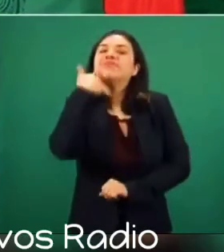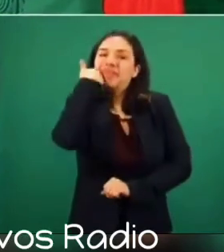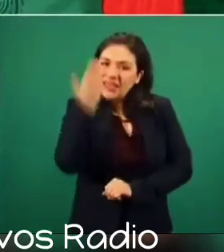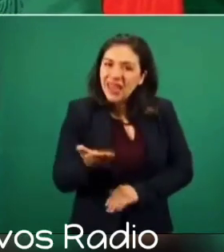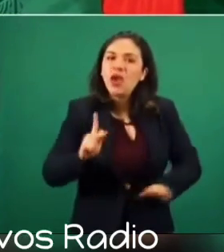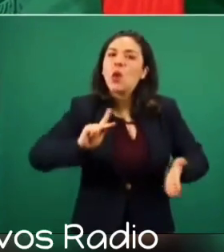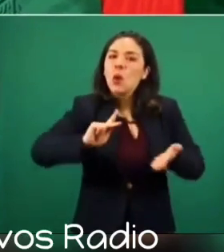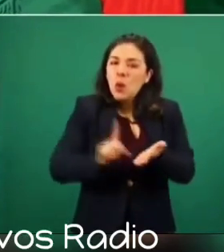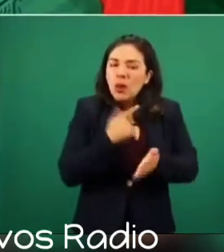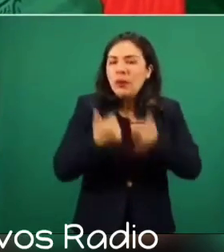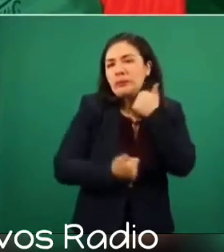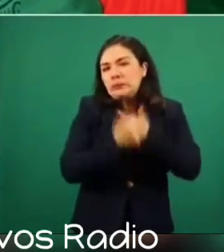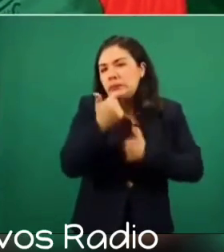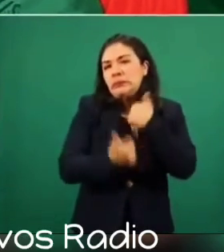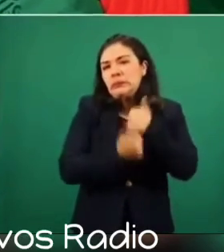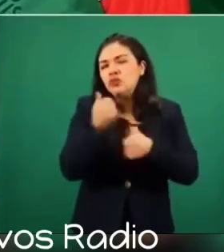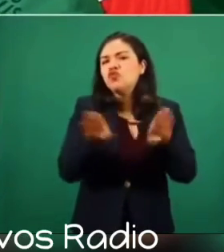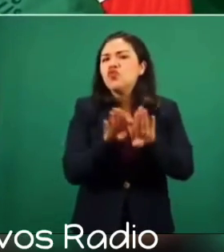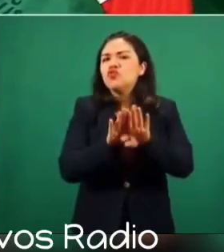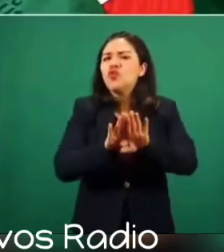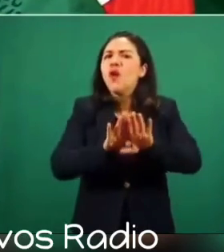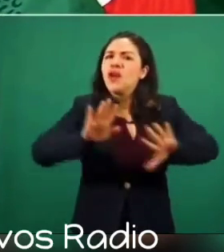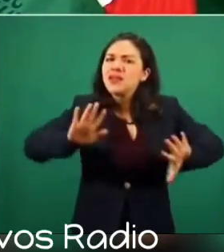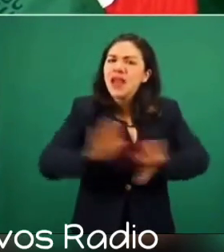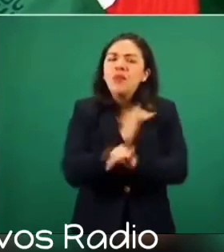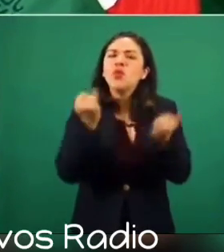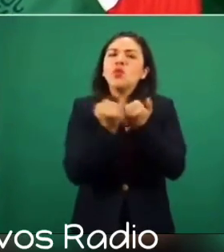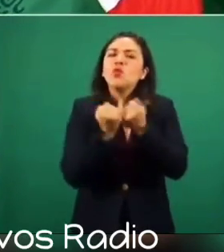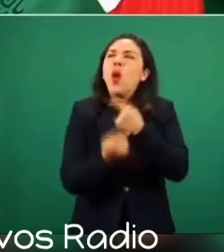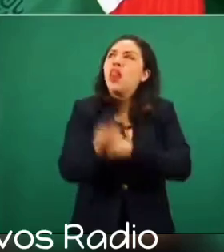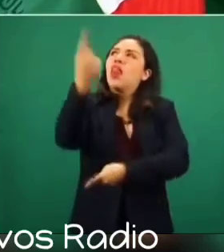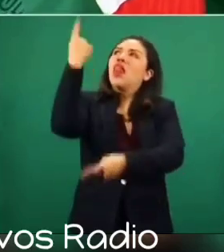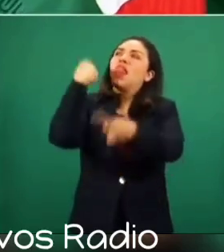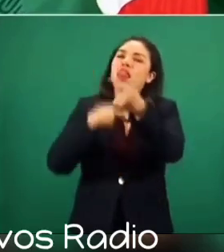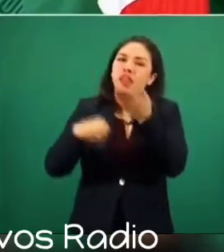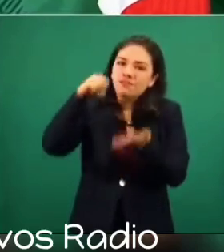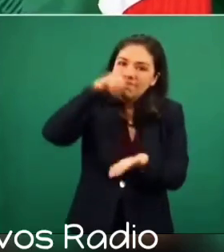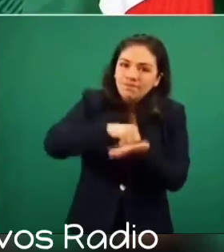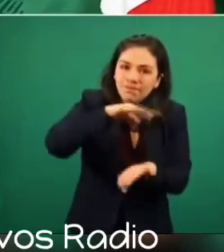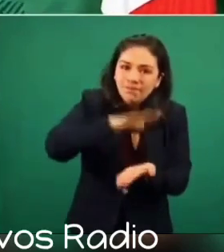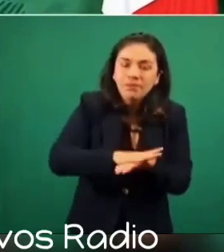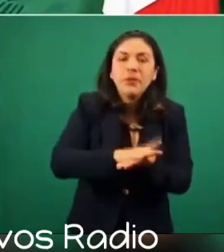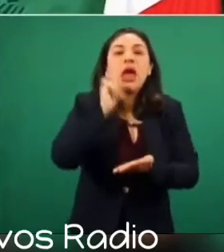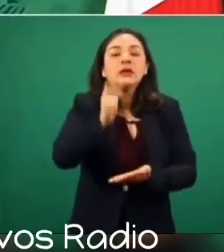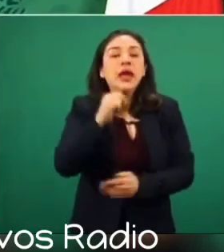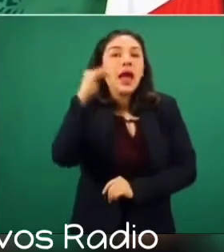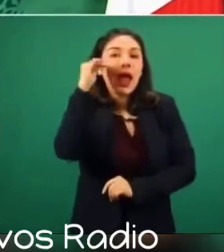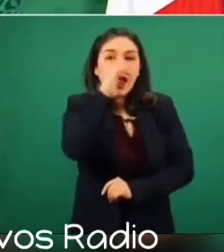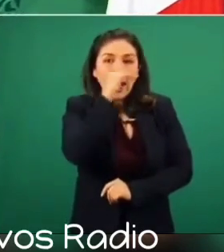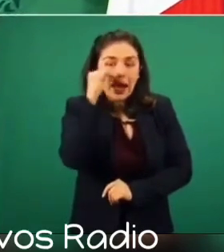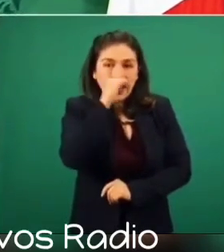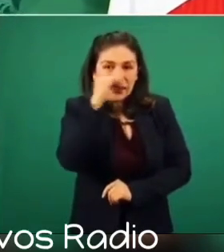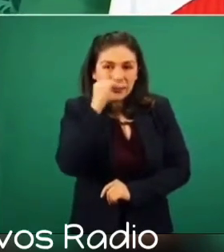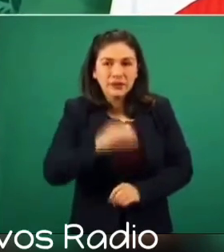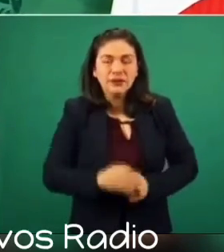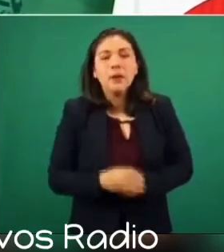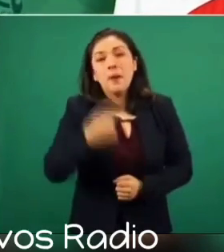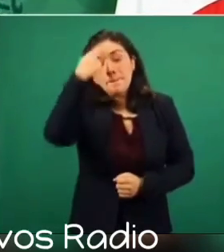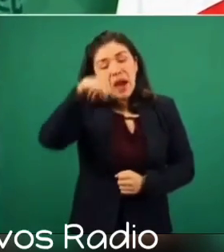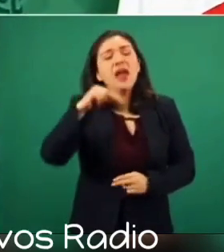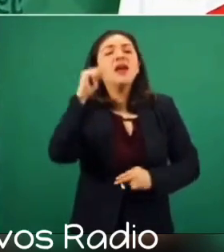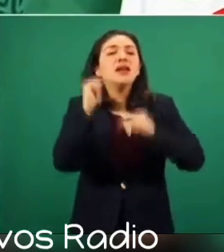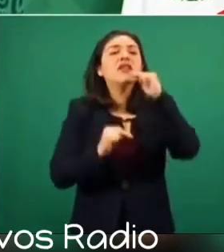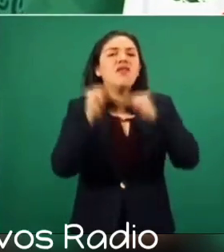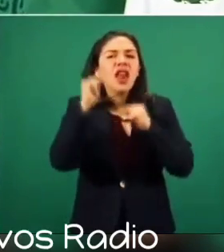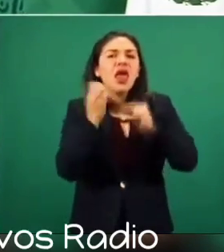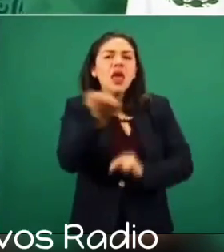restablecer el principio de gratuidad en el